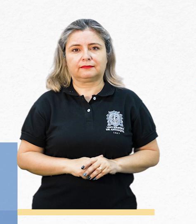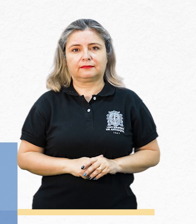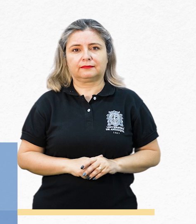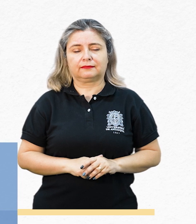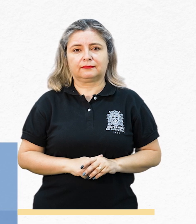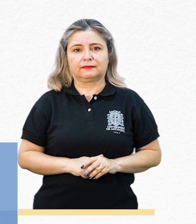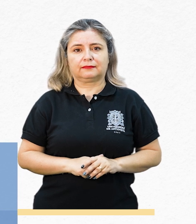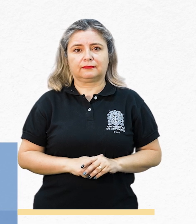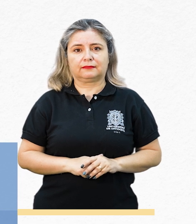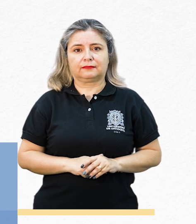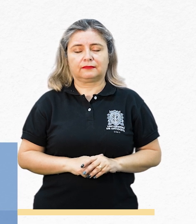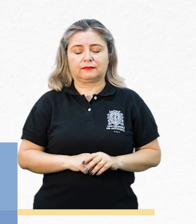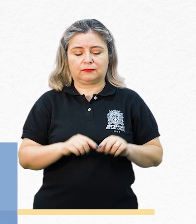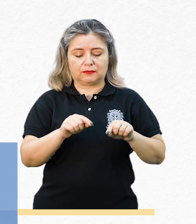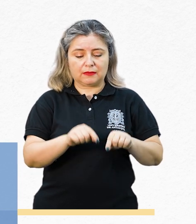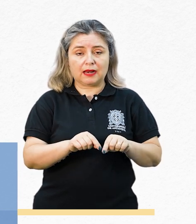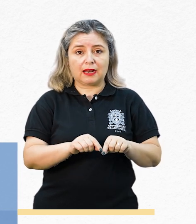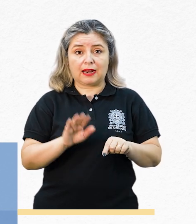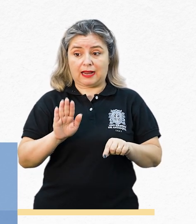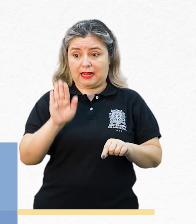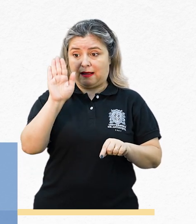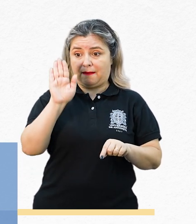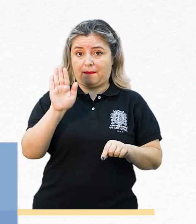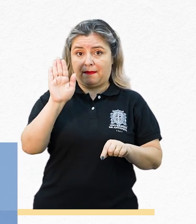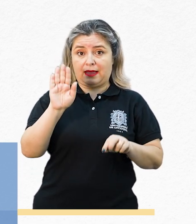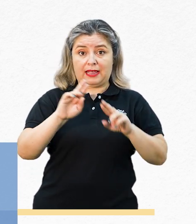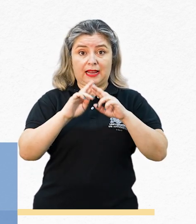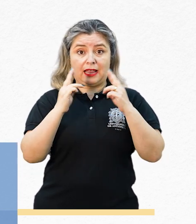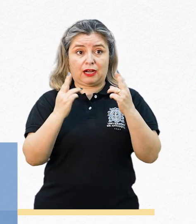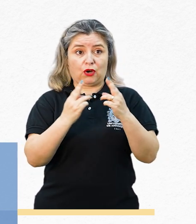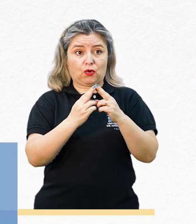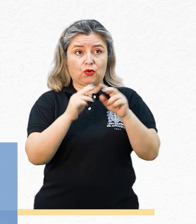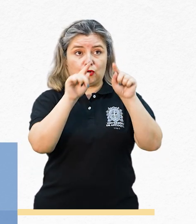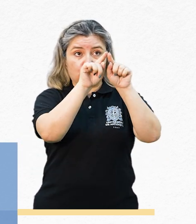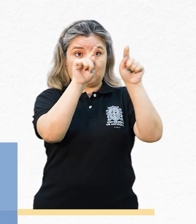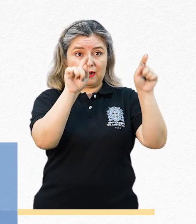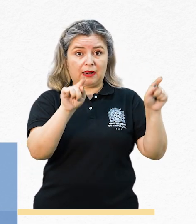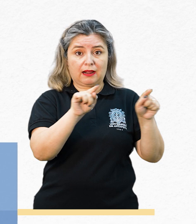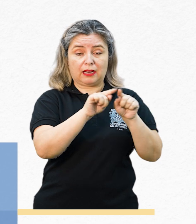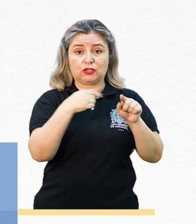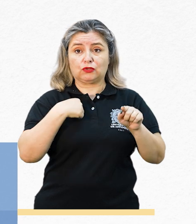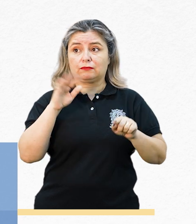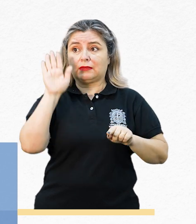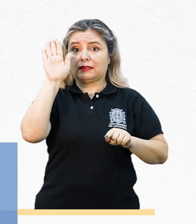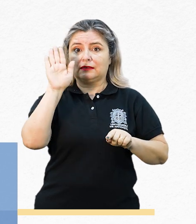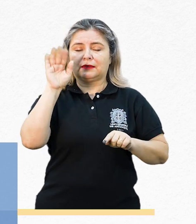Podemos levantar la mano también para efectos de una reunión en la cual deseemos participar.